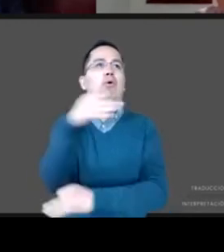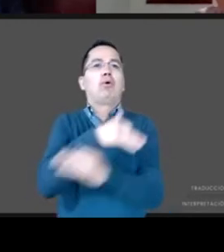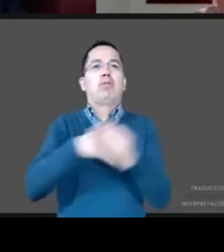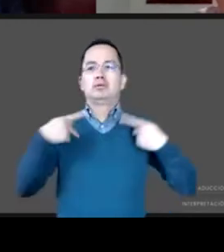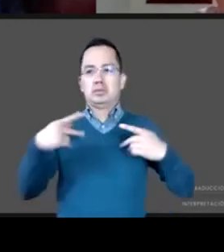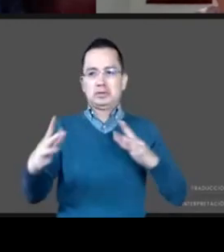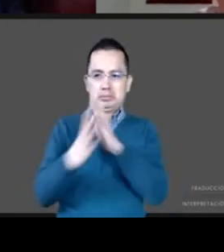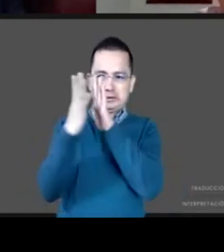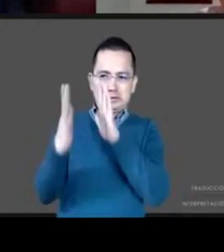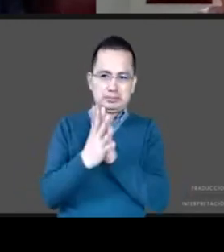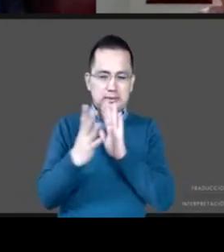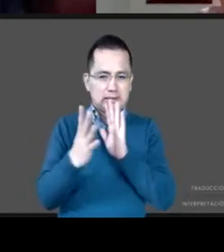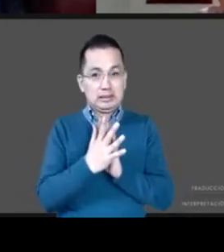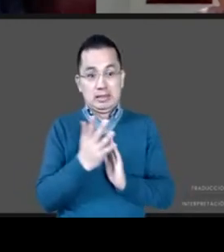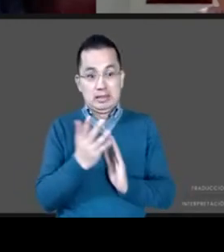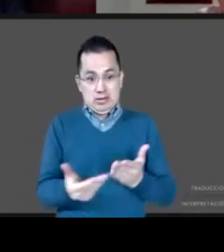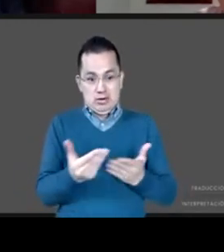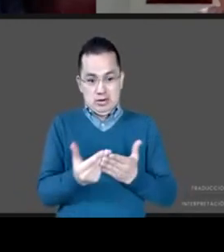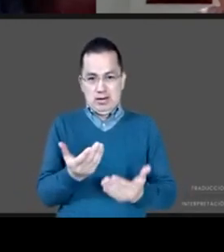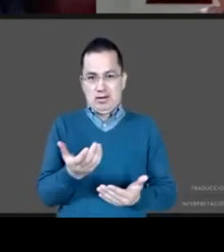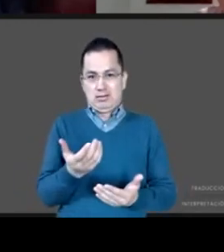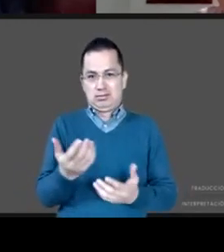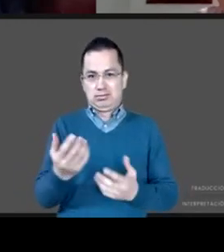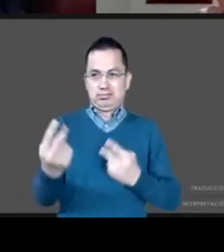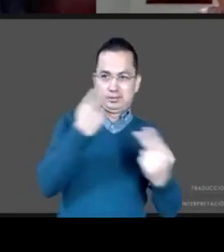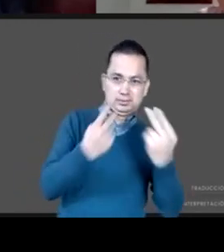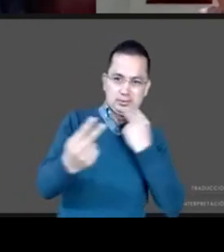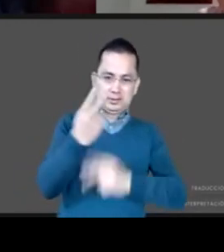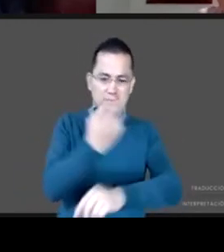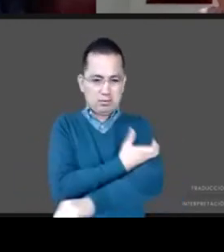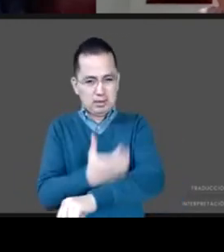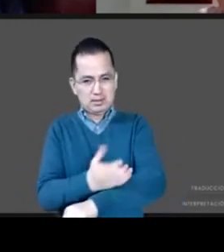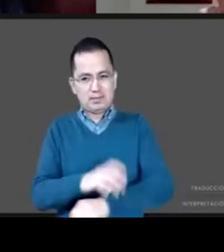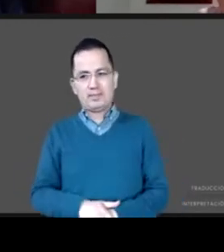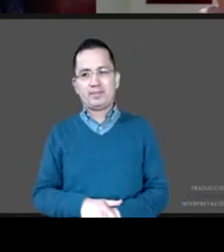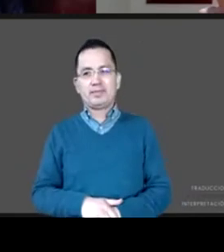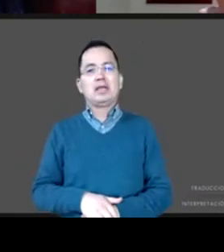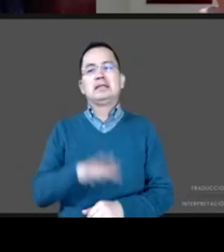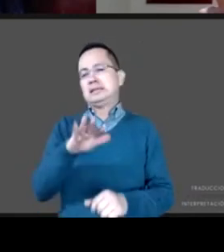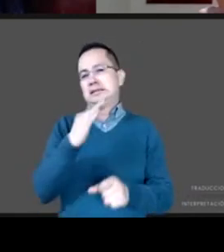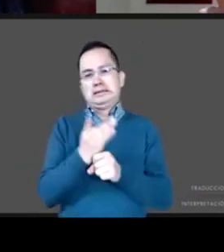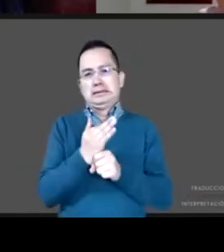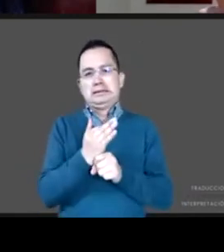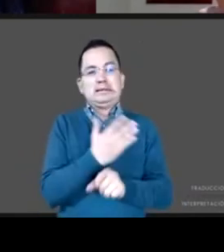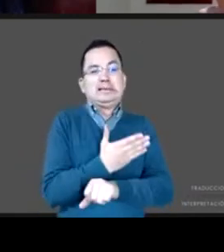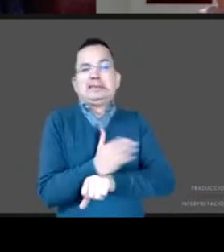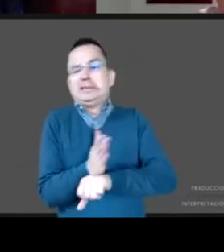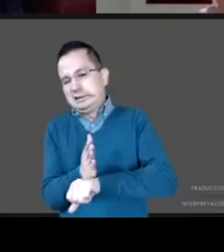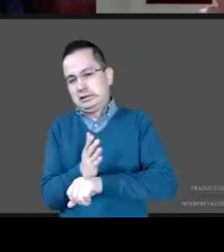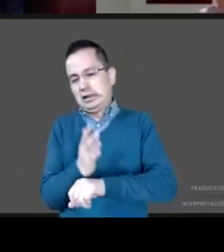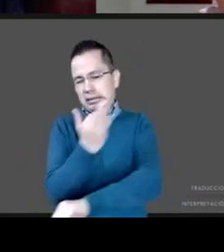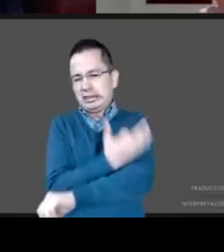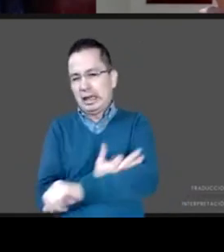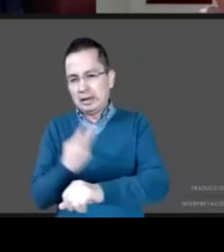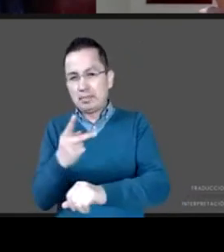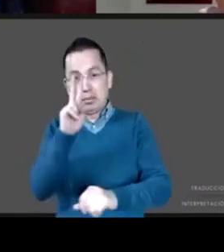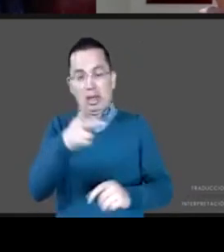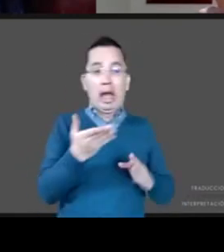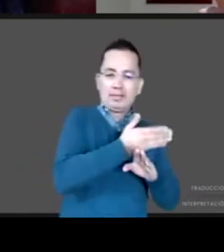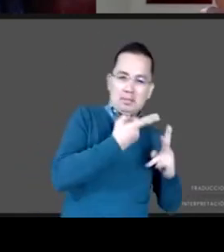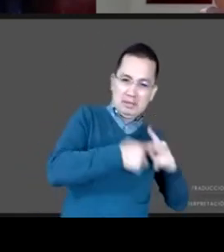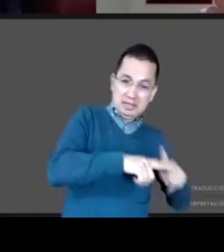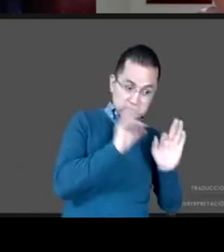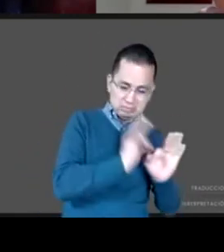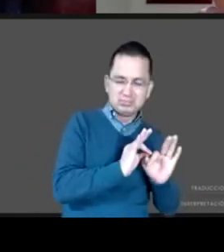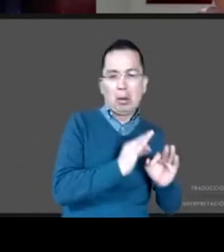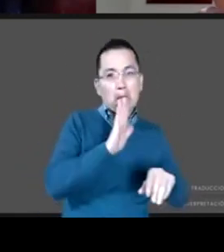conversatorio que nos acompañen. Estamos llevándonos unos minutitos más pero empezamos también unos minutitos más tarde. Adelante, Mario Luis